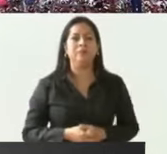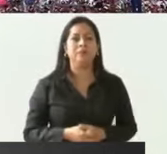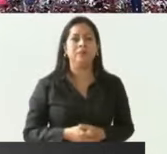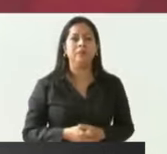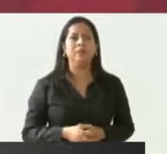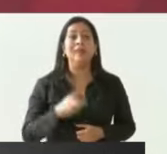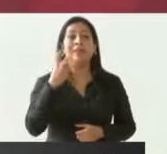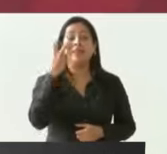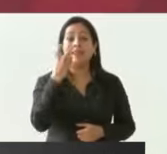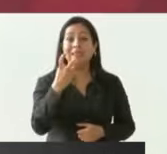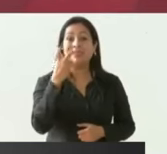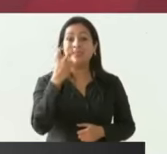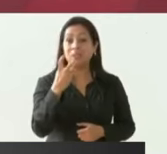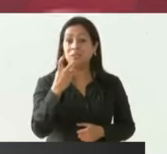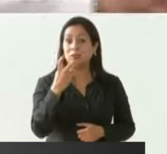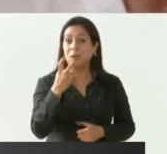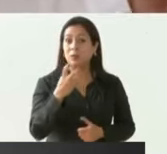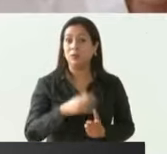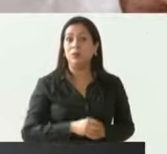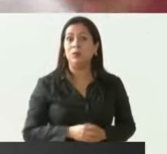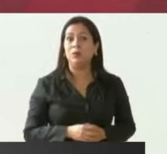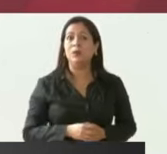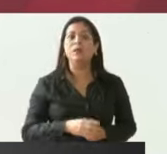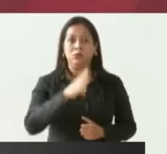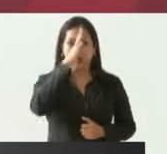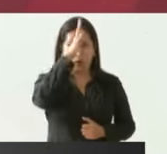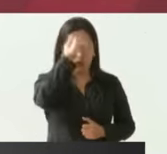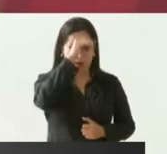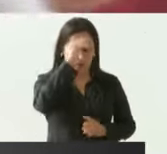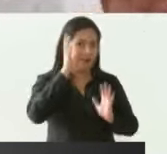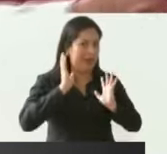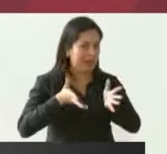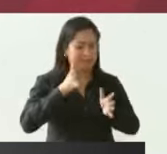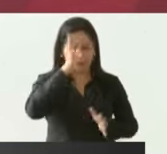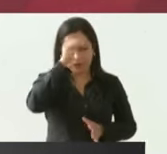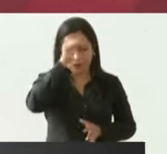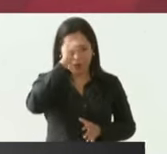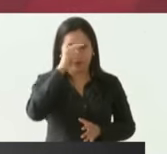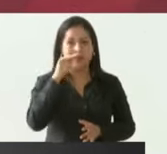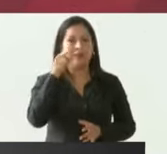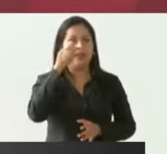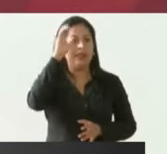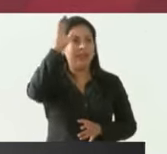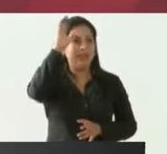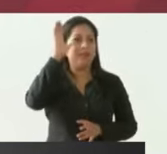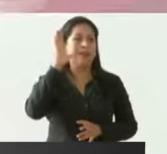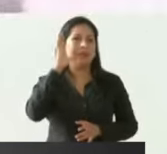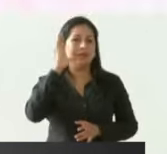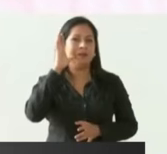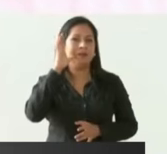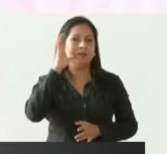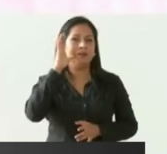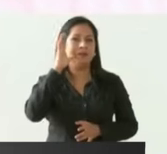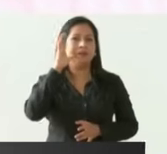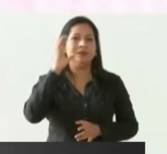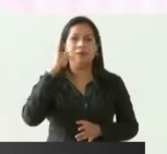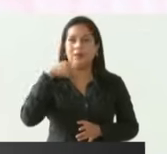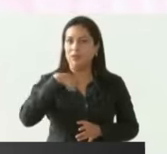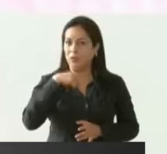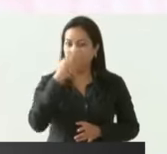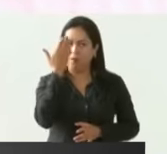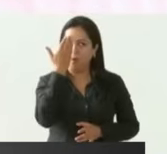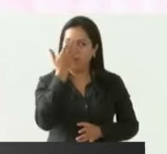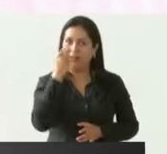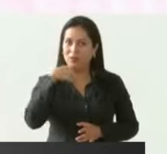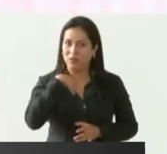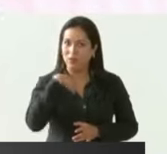eso es un acuerdo ya de Evelyn y yo le voy a pedir